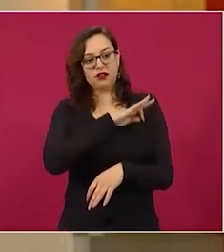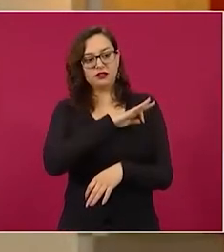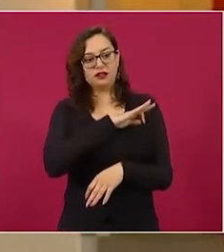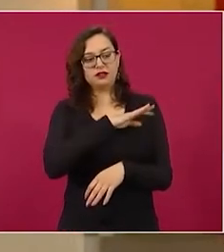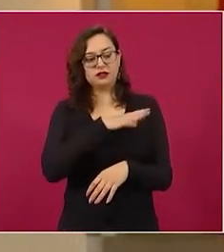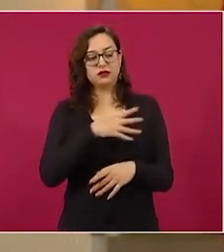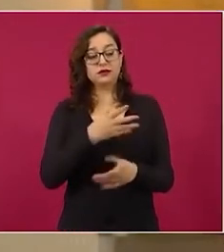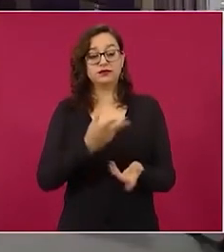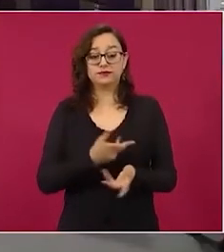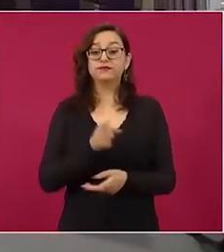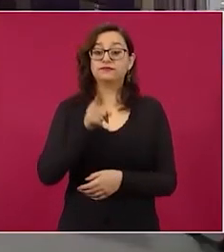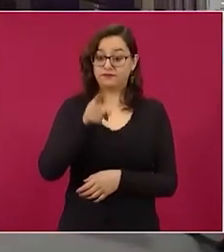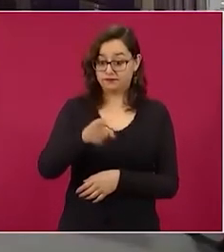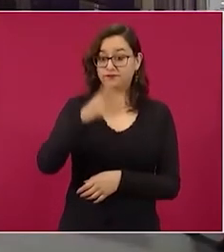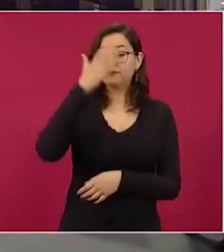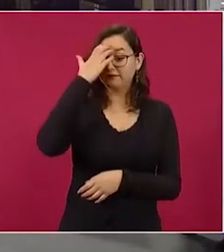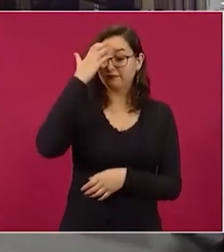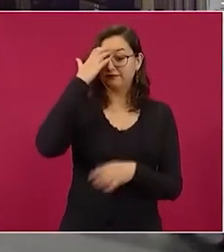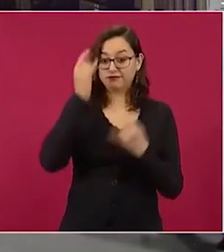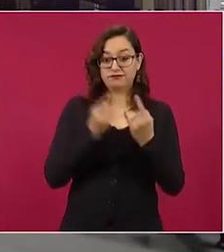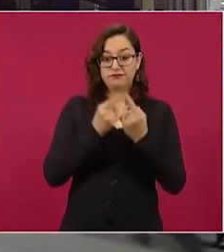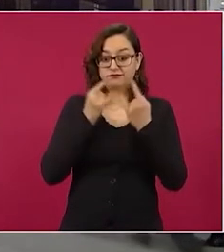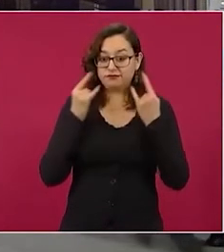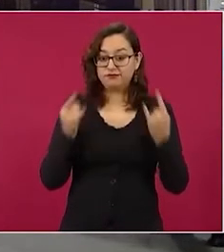bien informado.